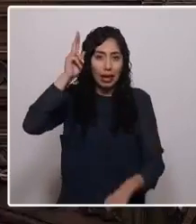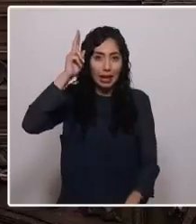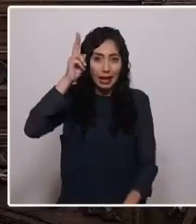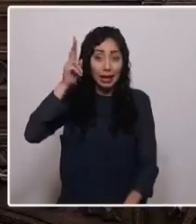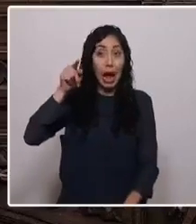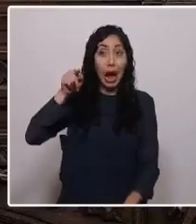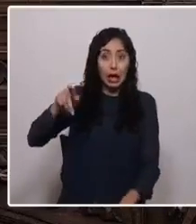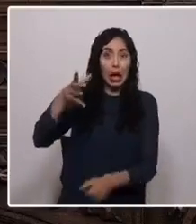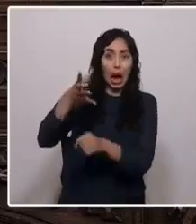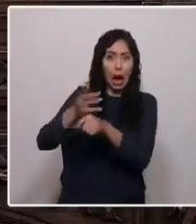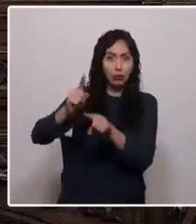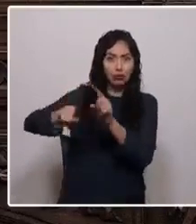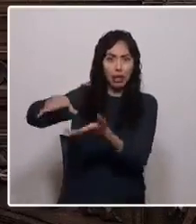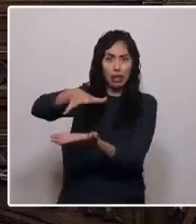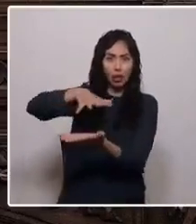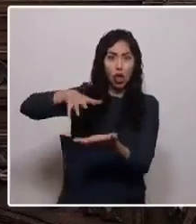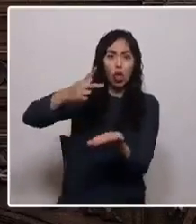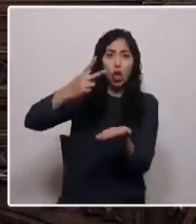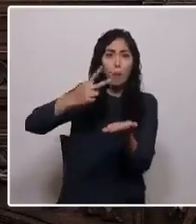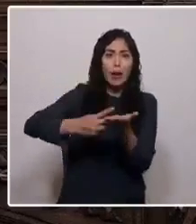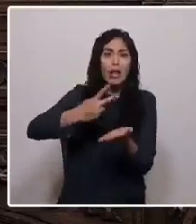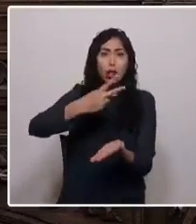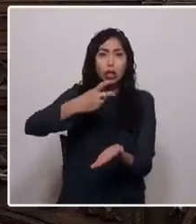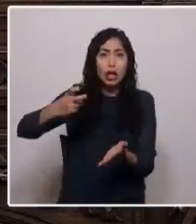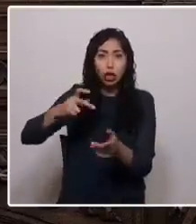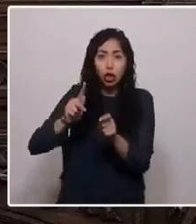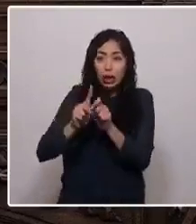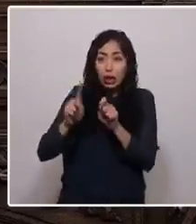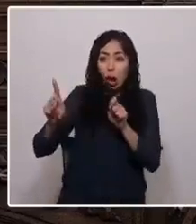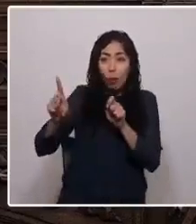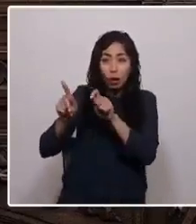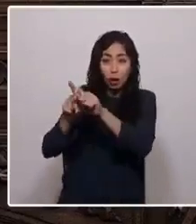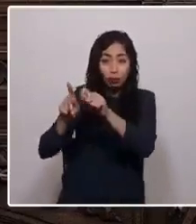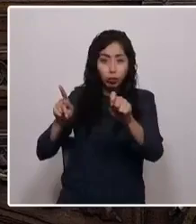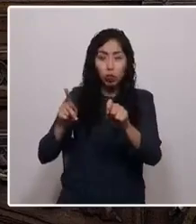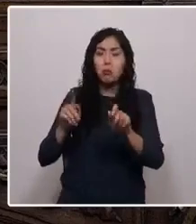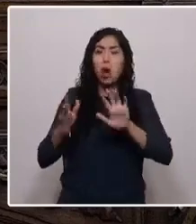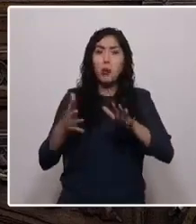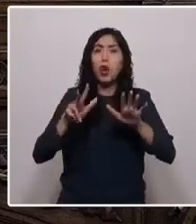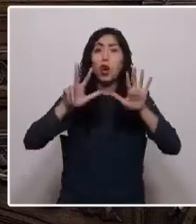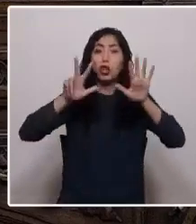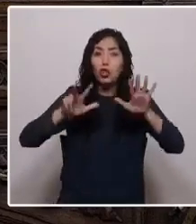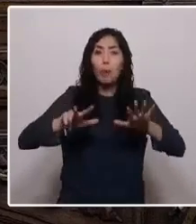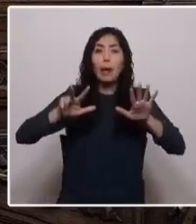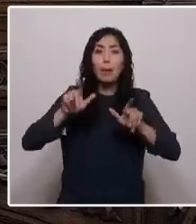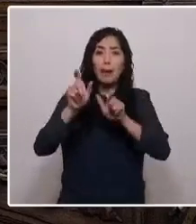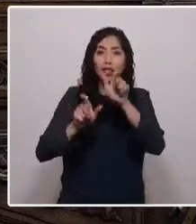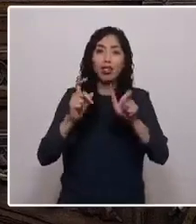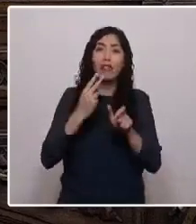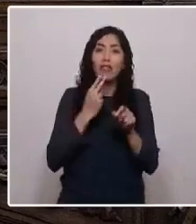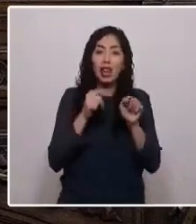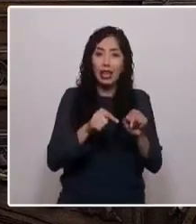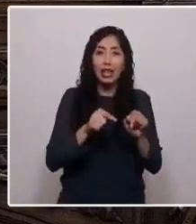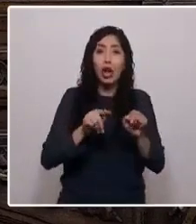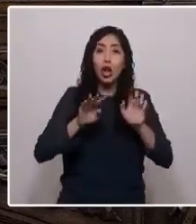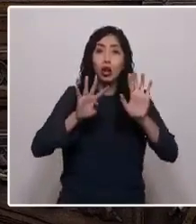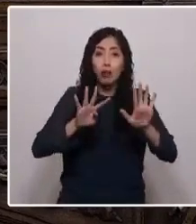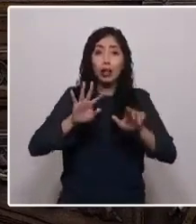de 2.200 kilómetros cuadrados, alrededor de 8.000 habitantes, con un 95%